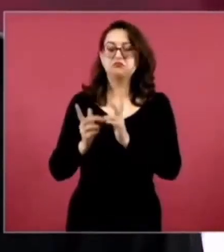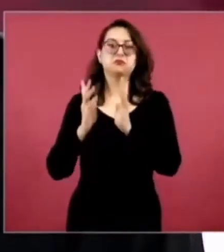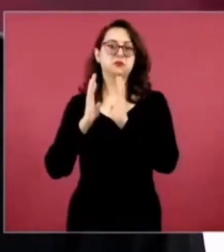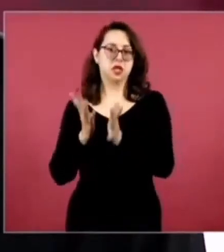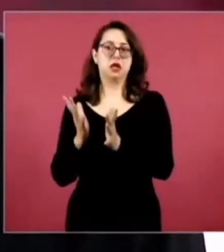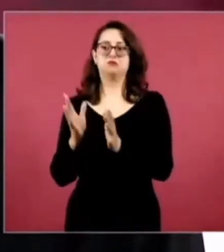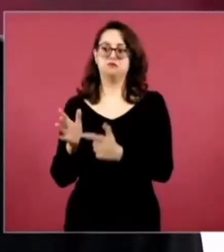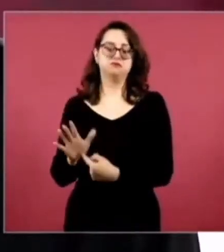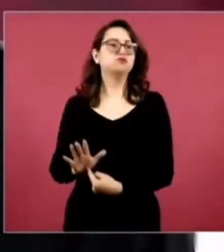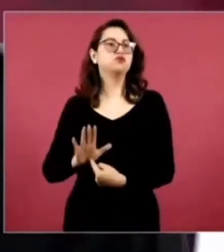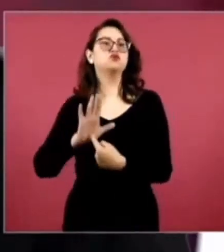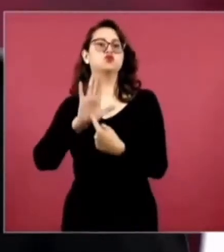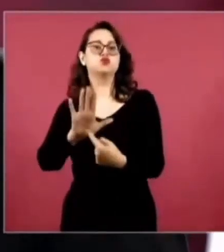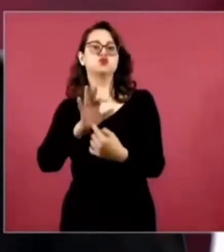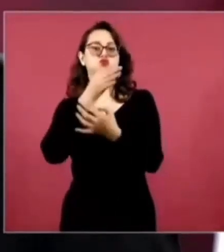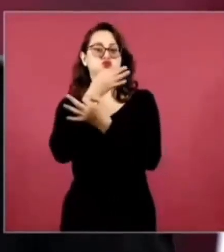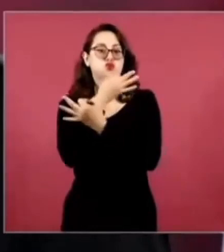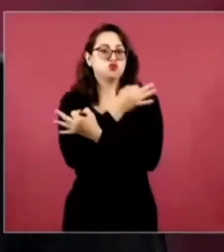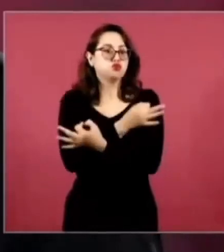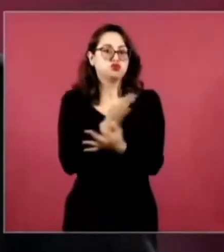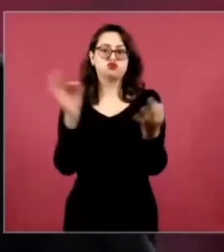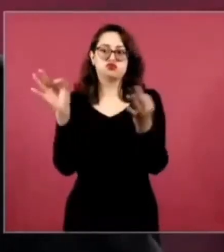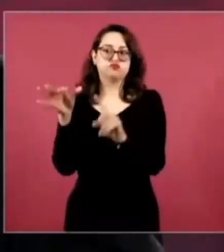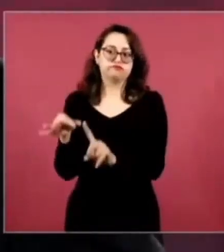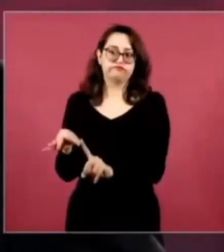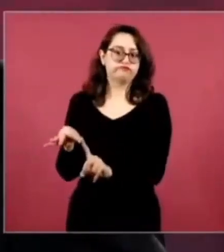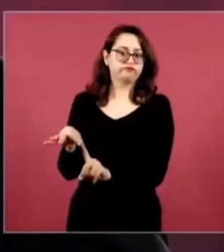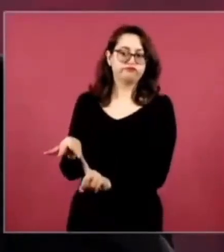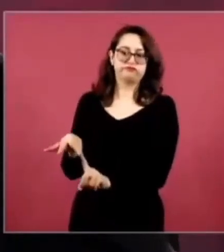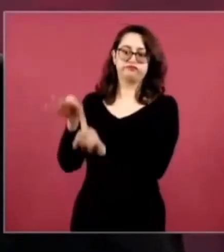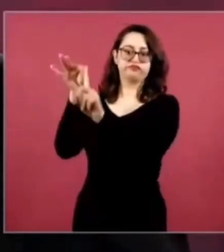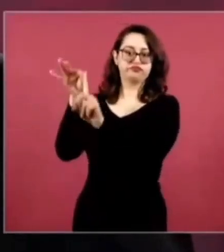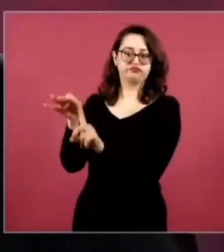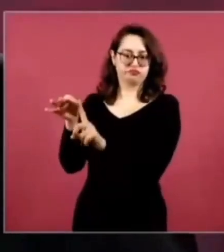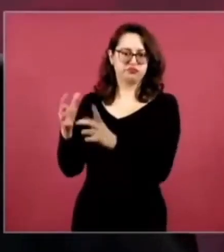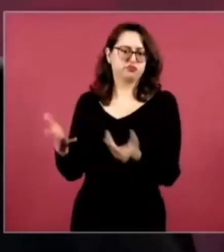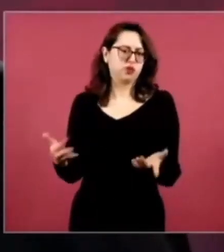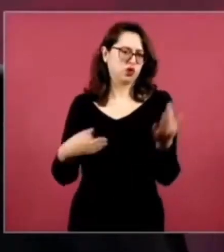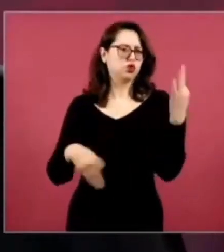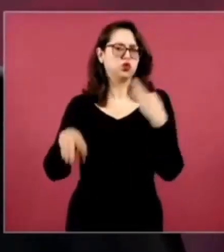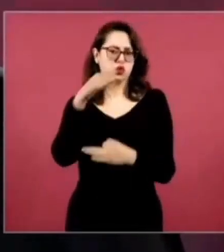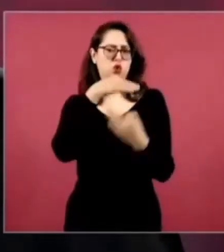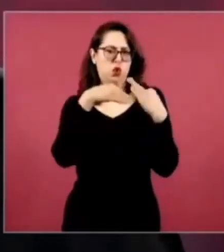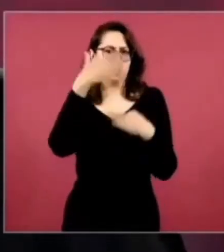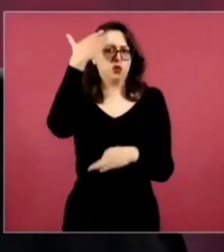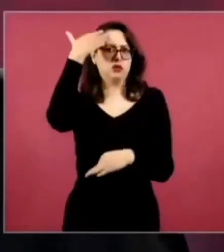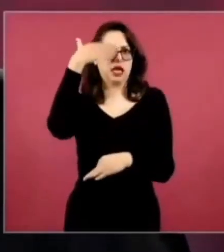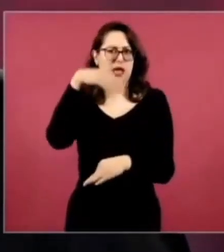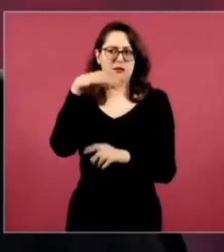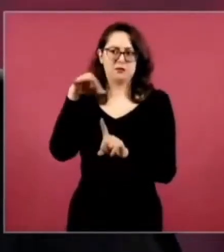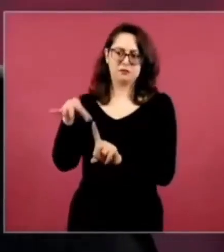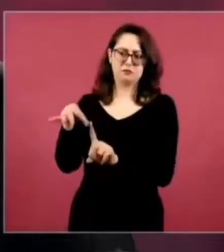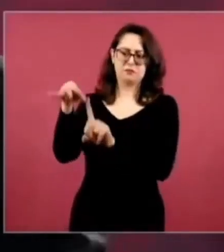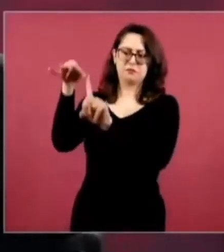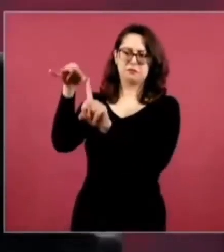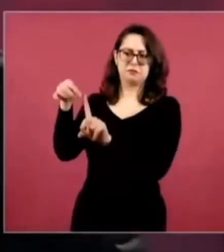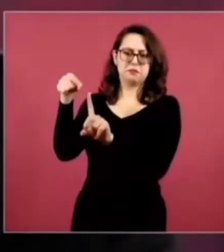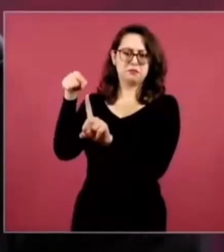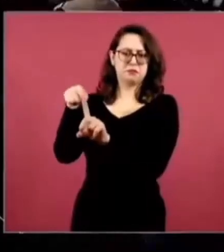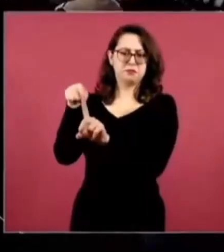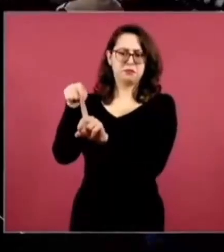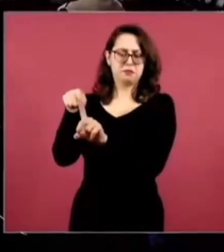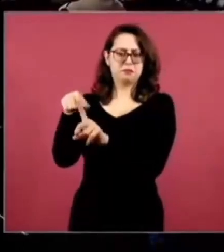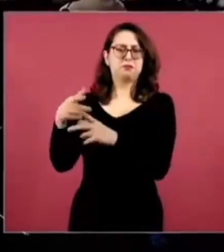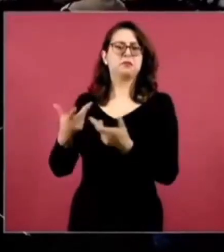como se sabe, sería bueno